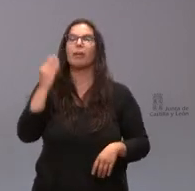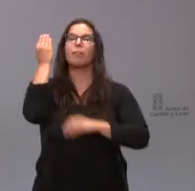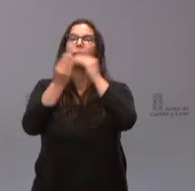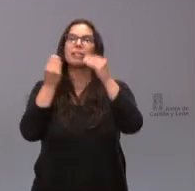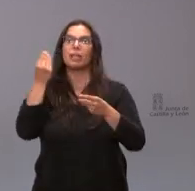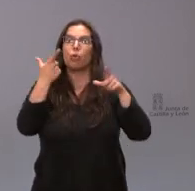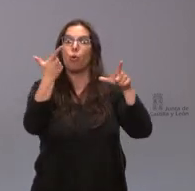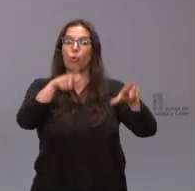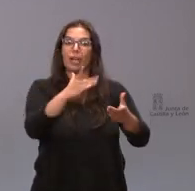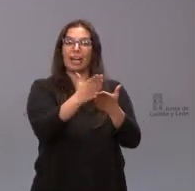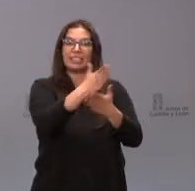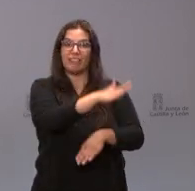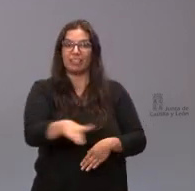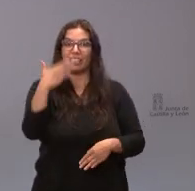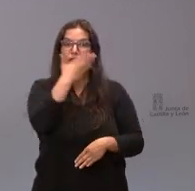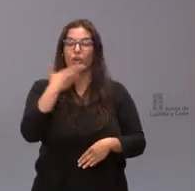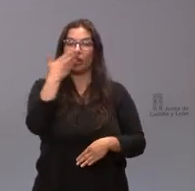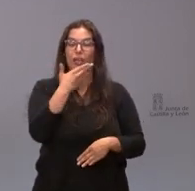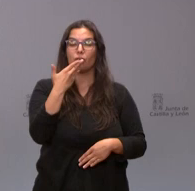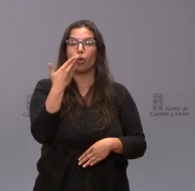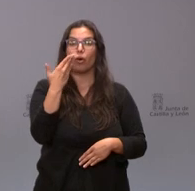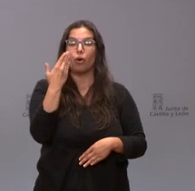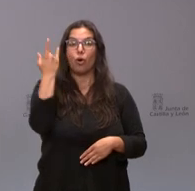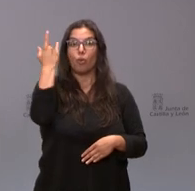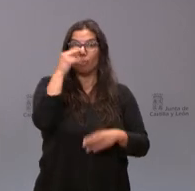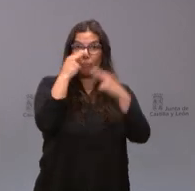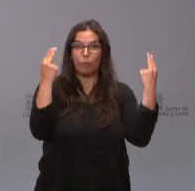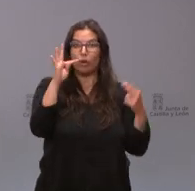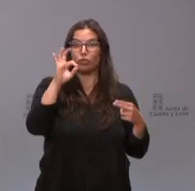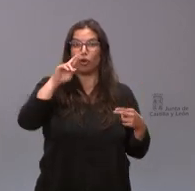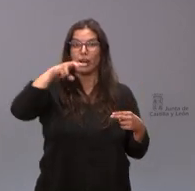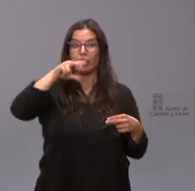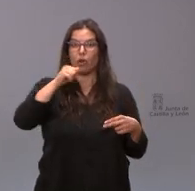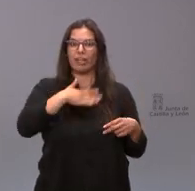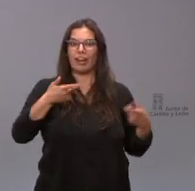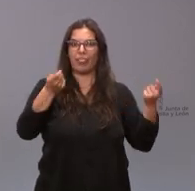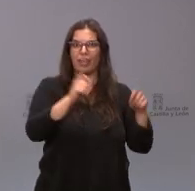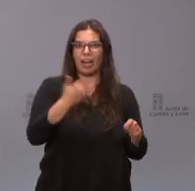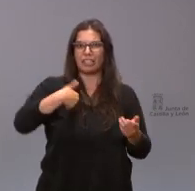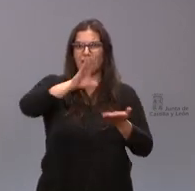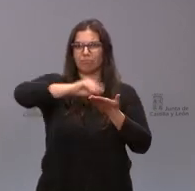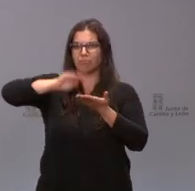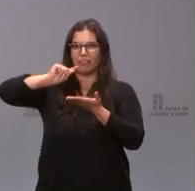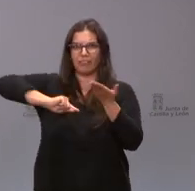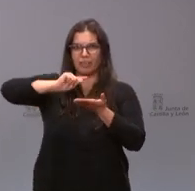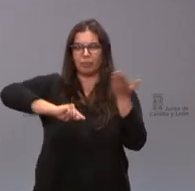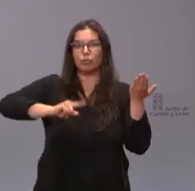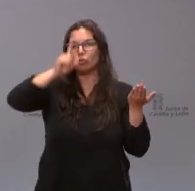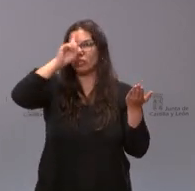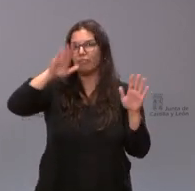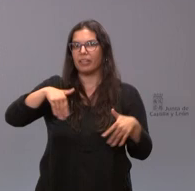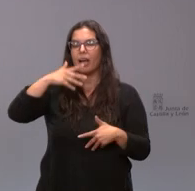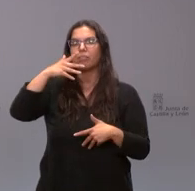infantil en el colegio público de Toreno se están recogiendo firmas ya van mil no sé cuál es el planteamiento de la